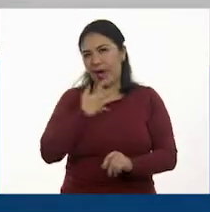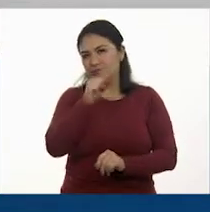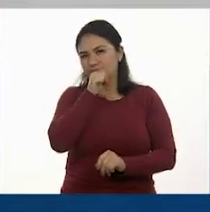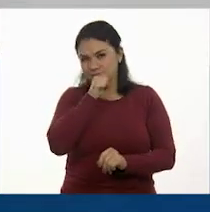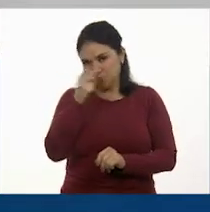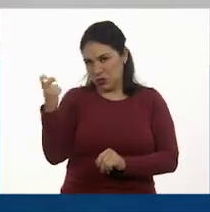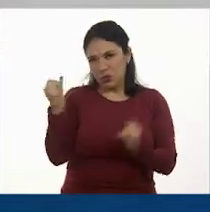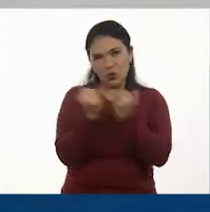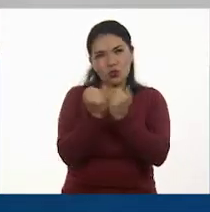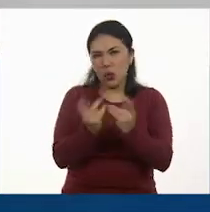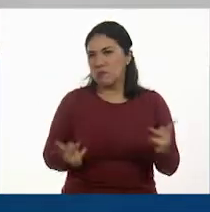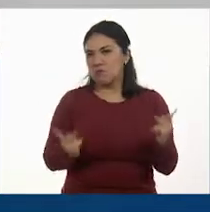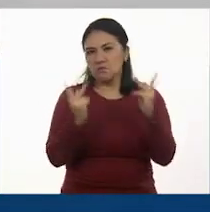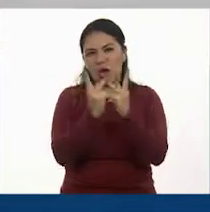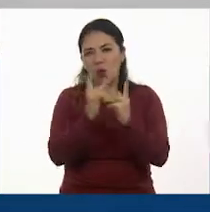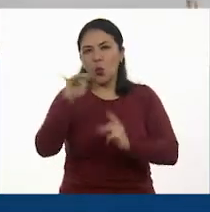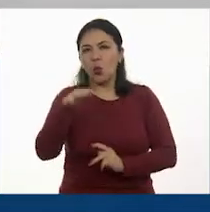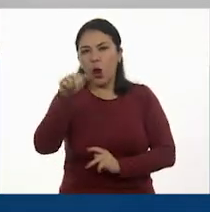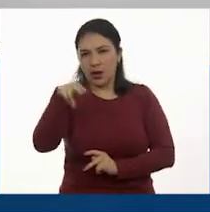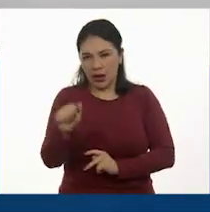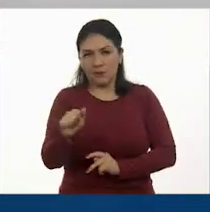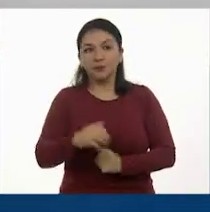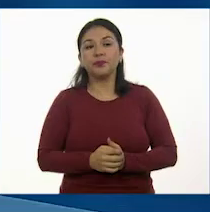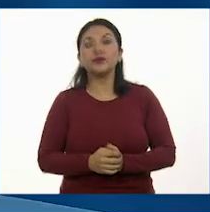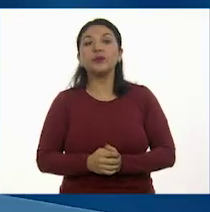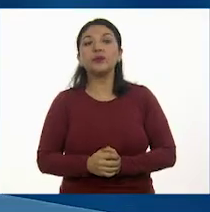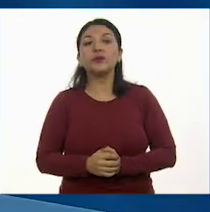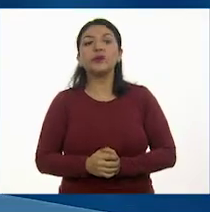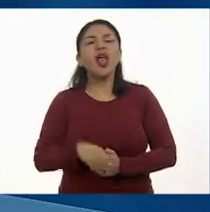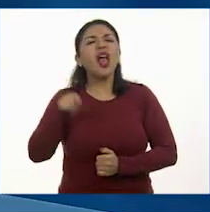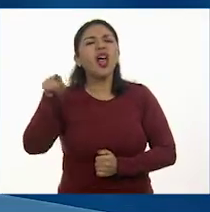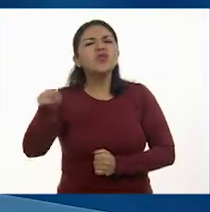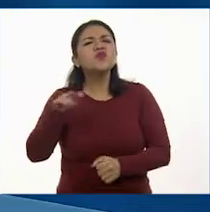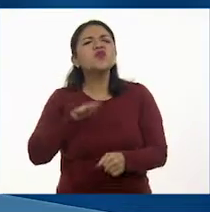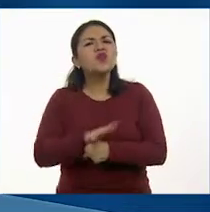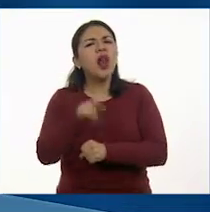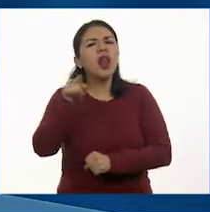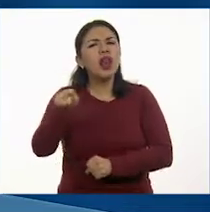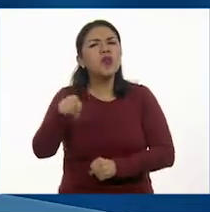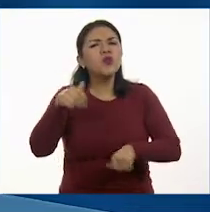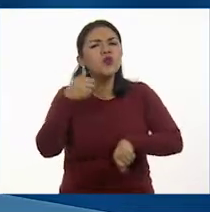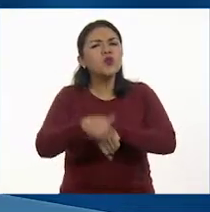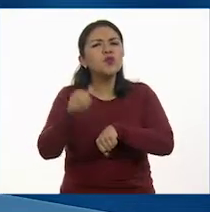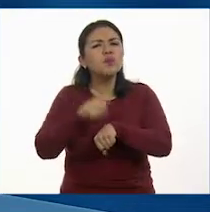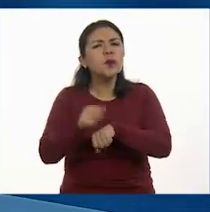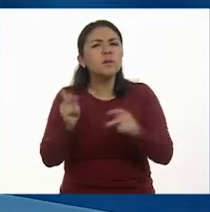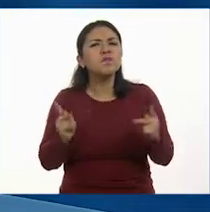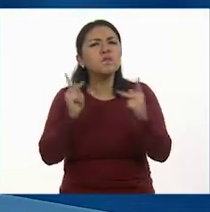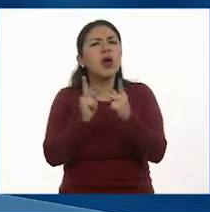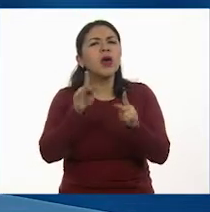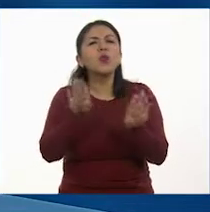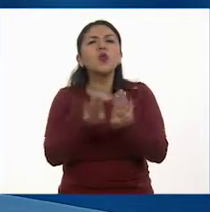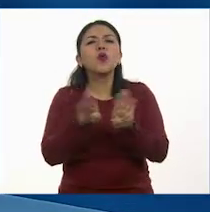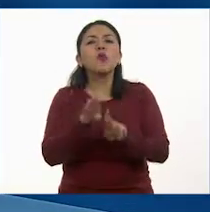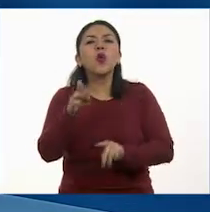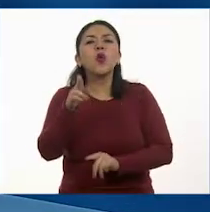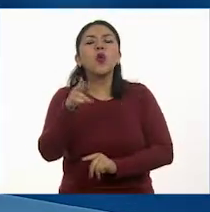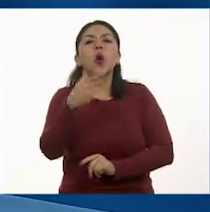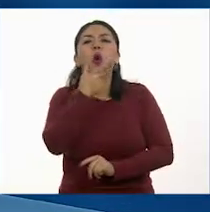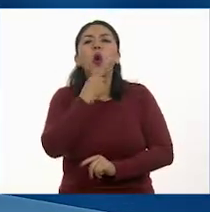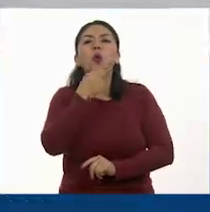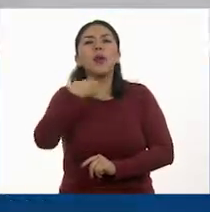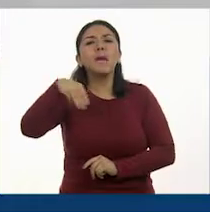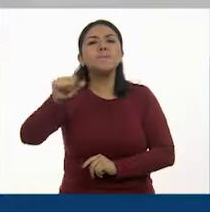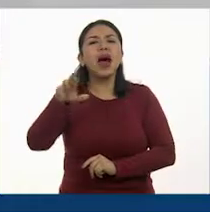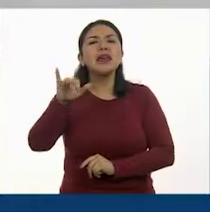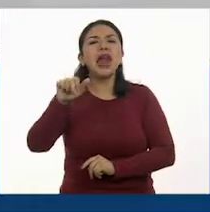que Juana, ¿no? Sí. ¿Este qué competidor era, María? Eh, ese número corresponde al de Mariano, que